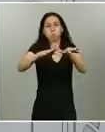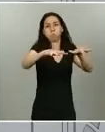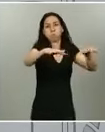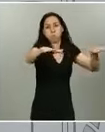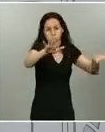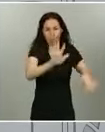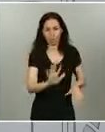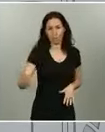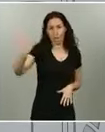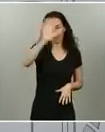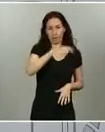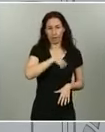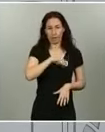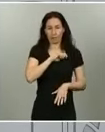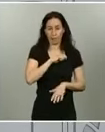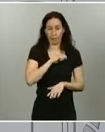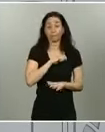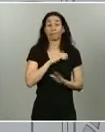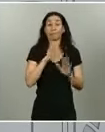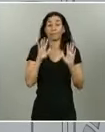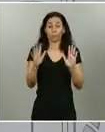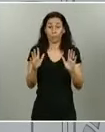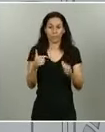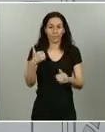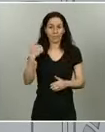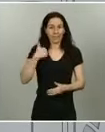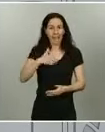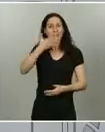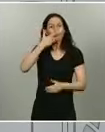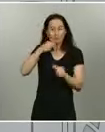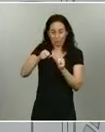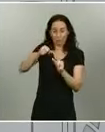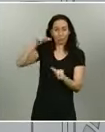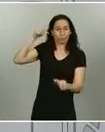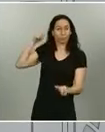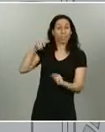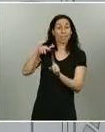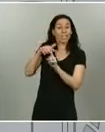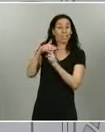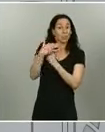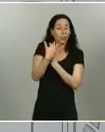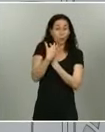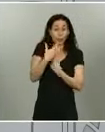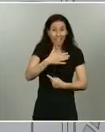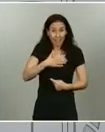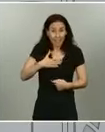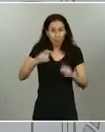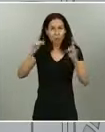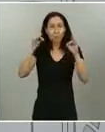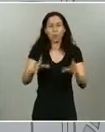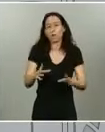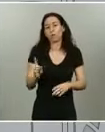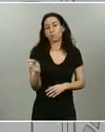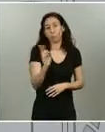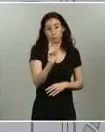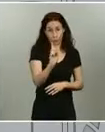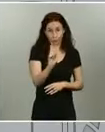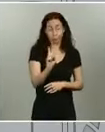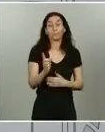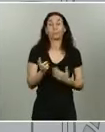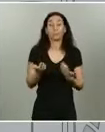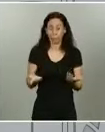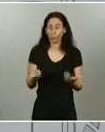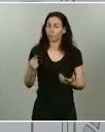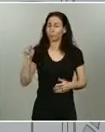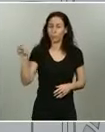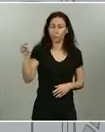impacto que hemos visto en la primera no nos alegraría nada que se produjera una segunda. Con lo cual yo creo que debemos de ser conscientes que se están